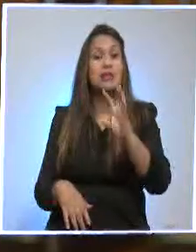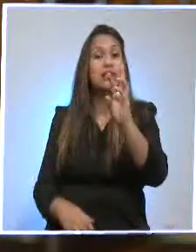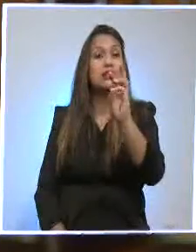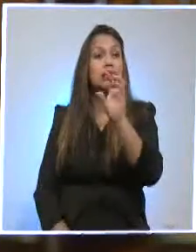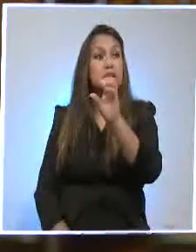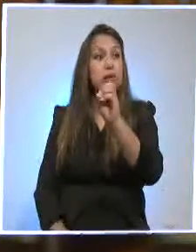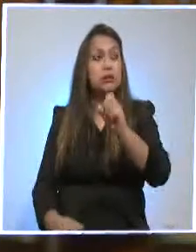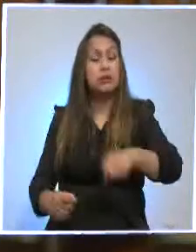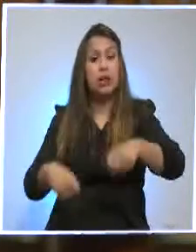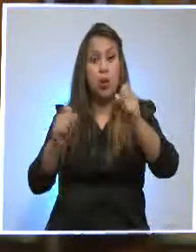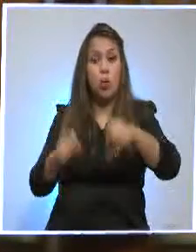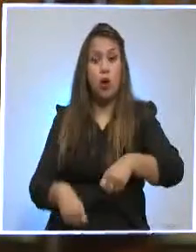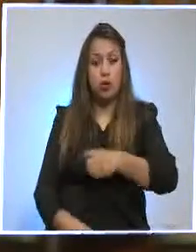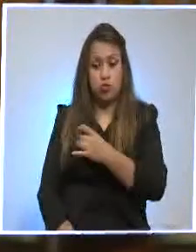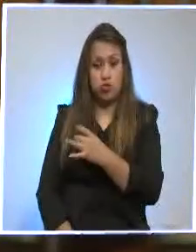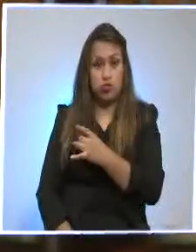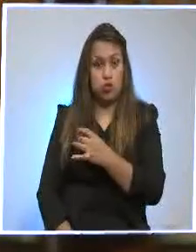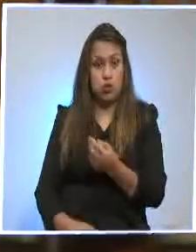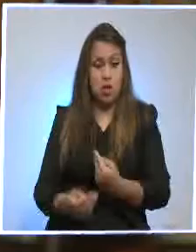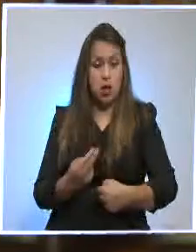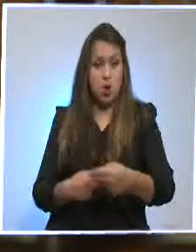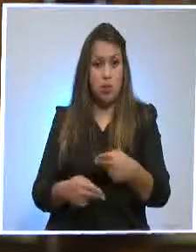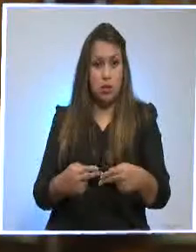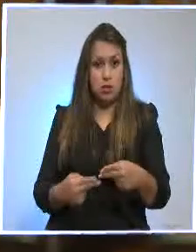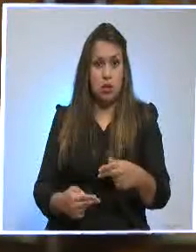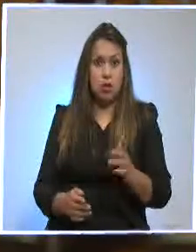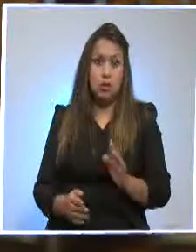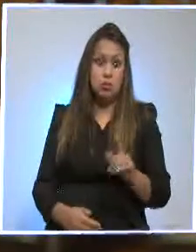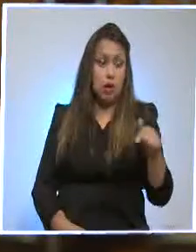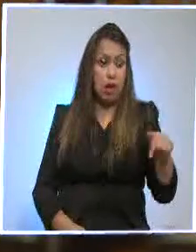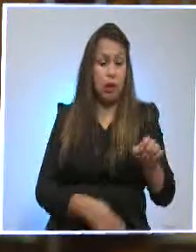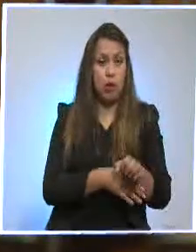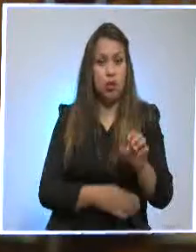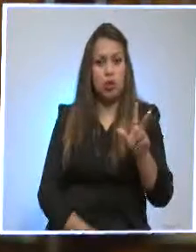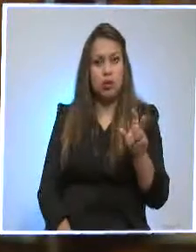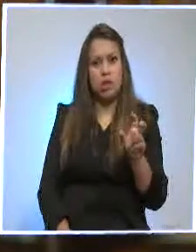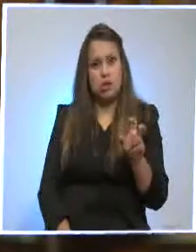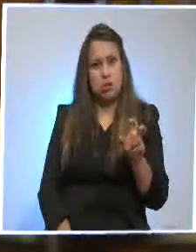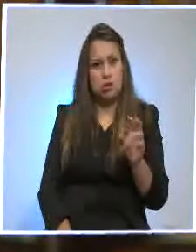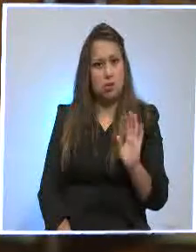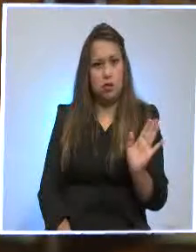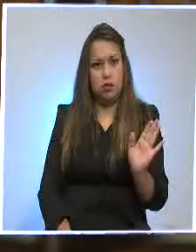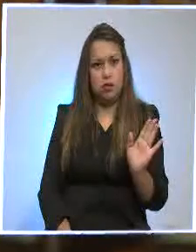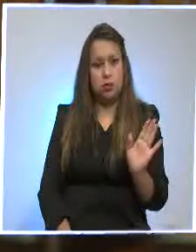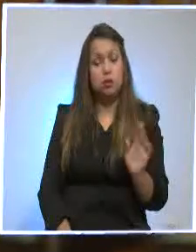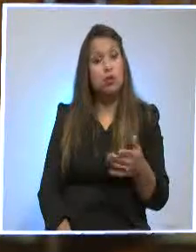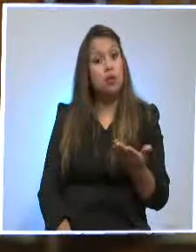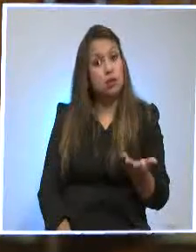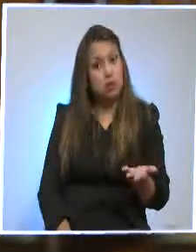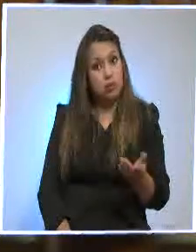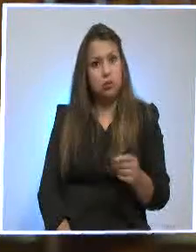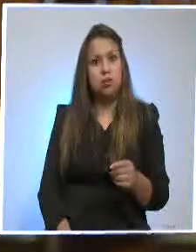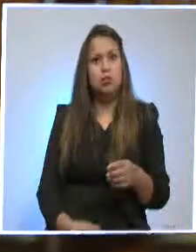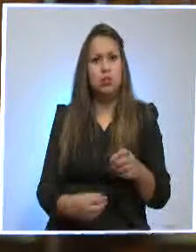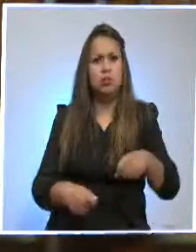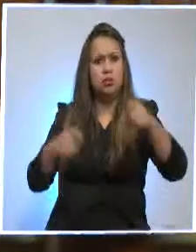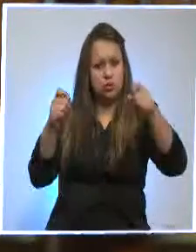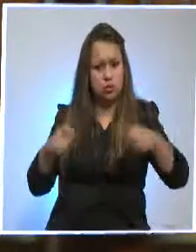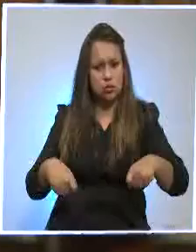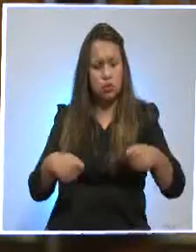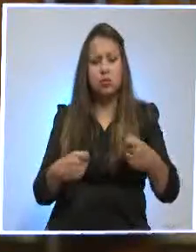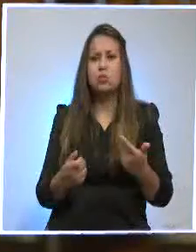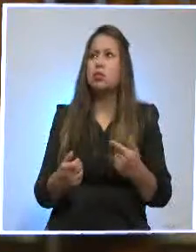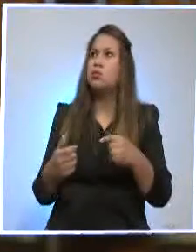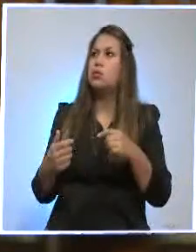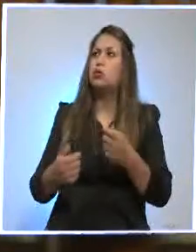comerciales Chile, nosotros tenemos 13 para que tengamos una idea y mientras más acuerdos comerciales firma un país es mejor porque